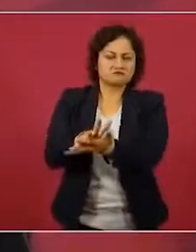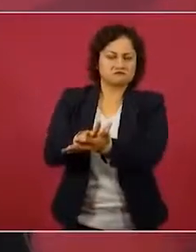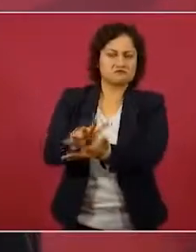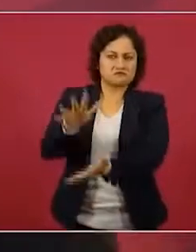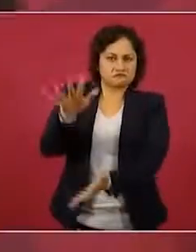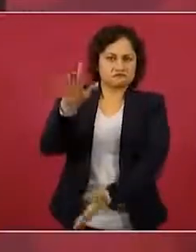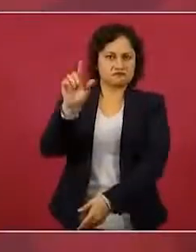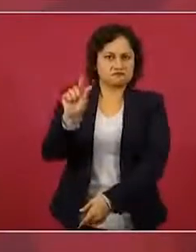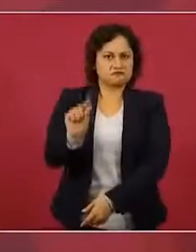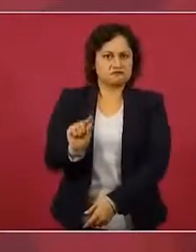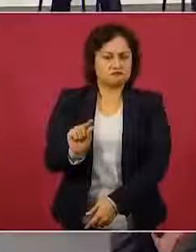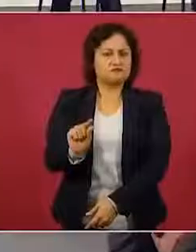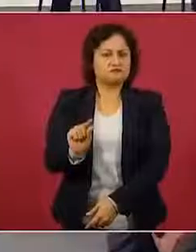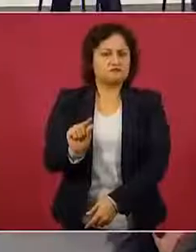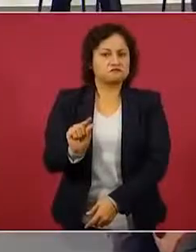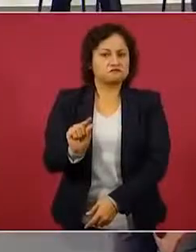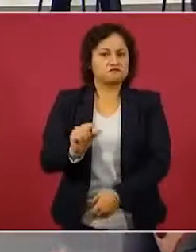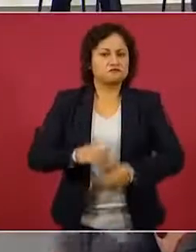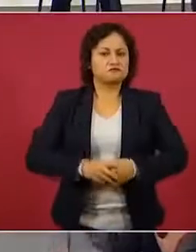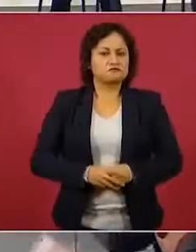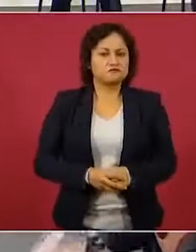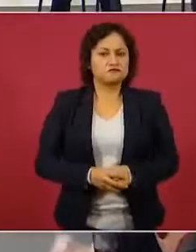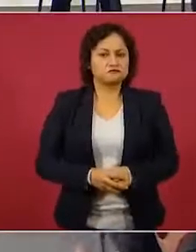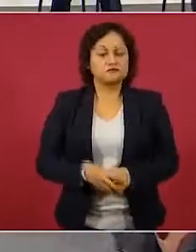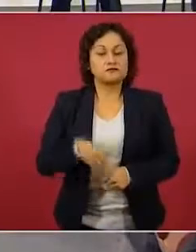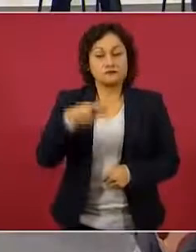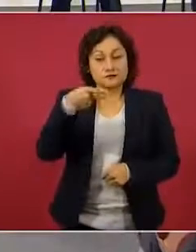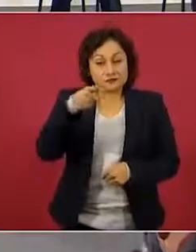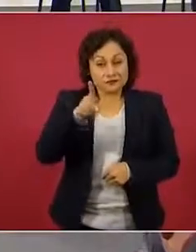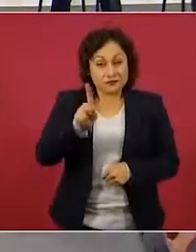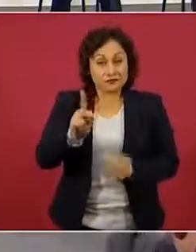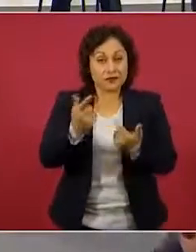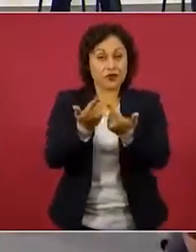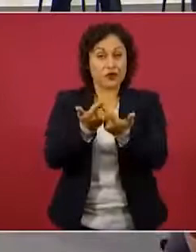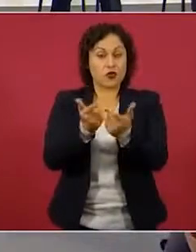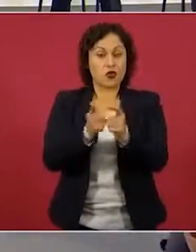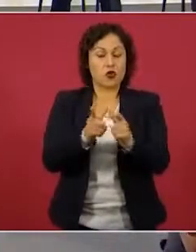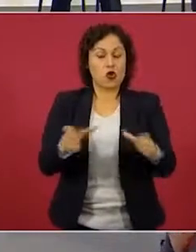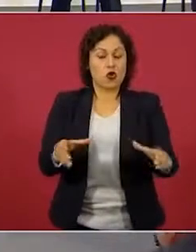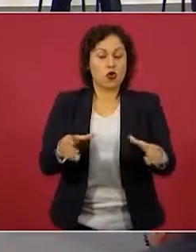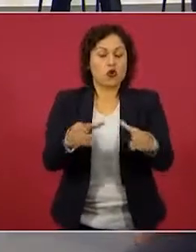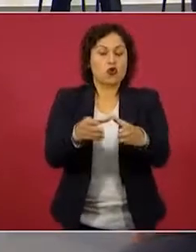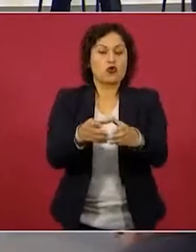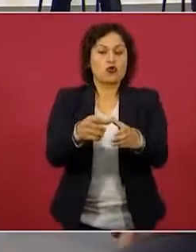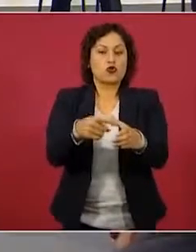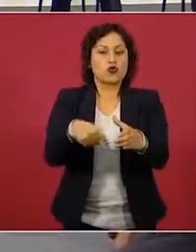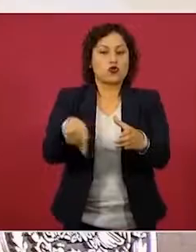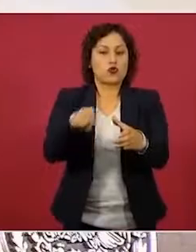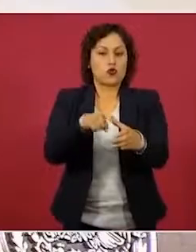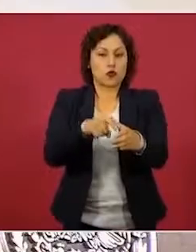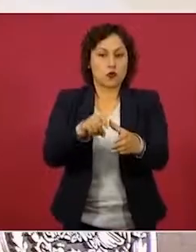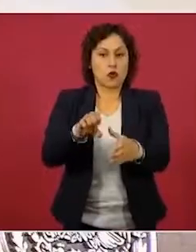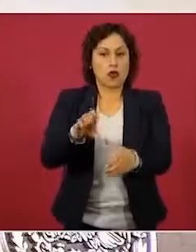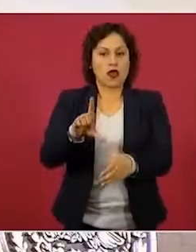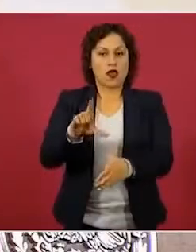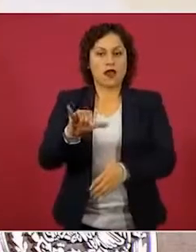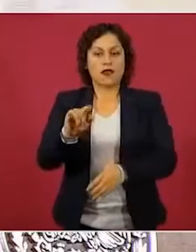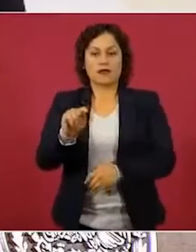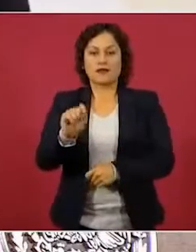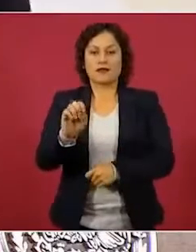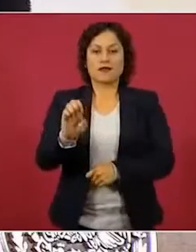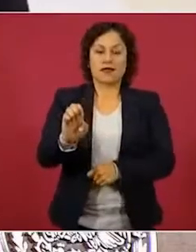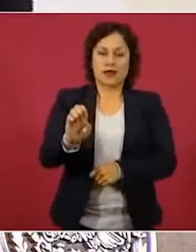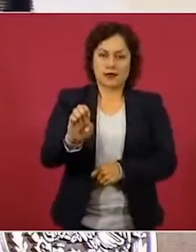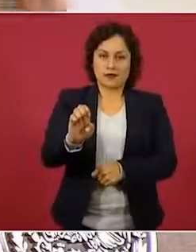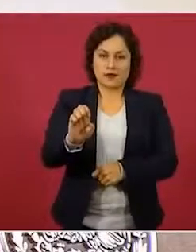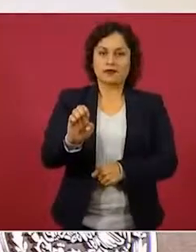Pero hay una élite que está vinculada a